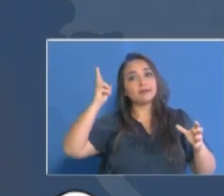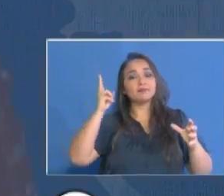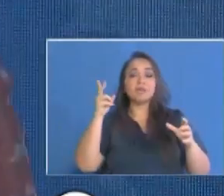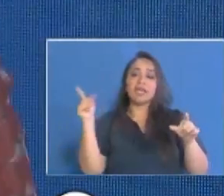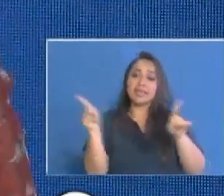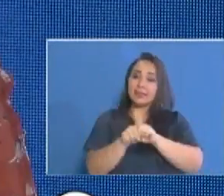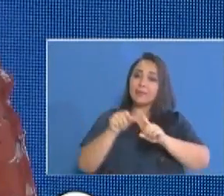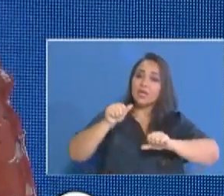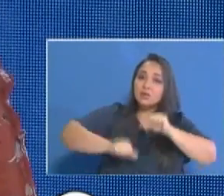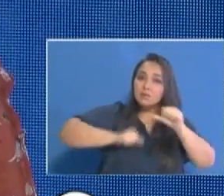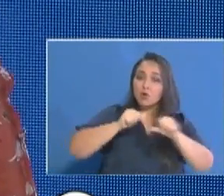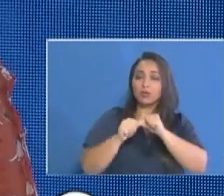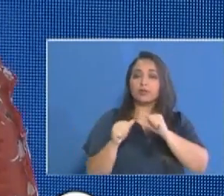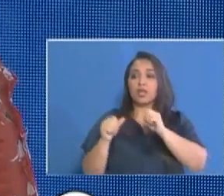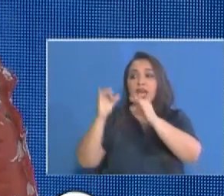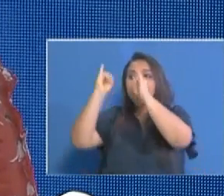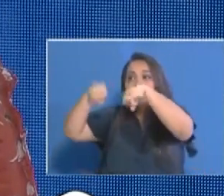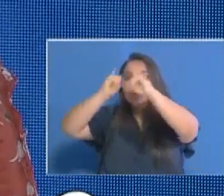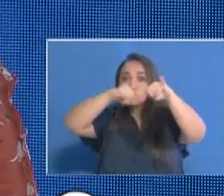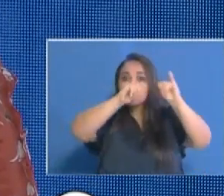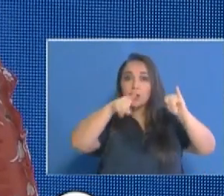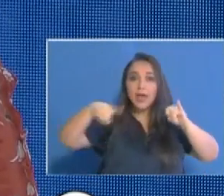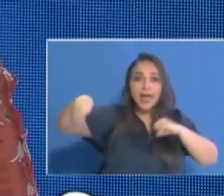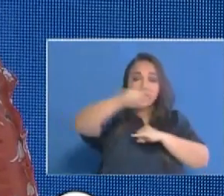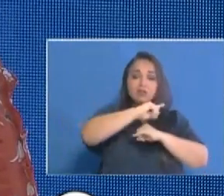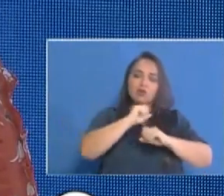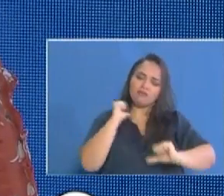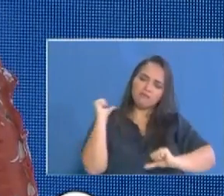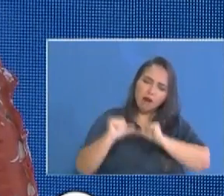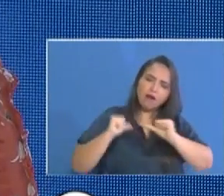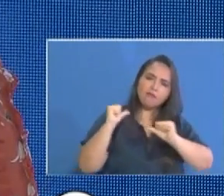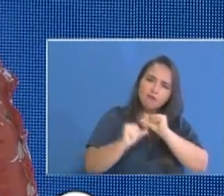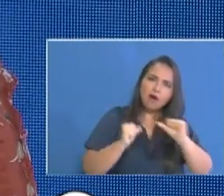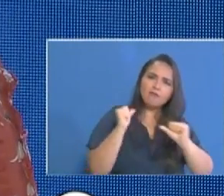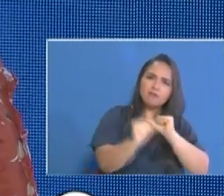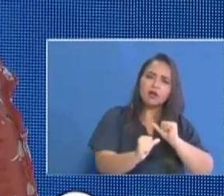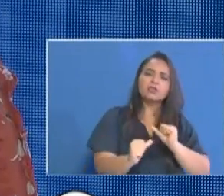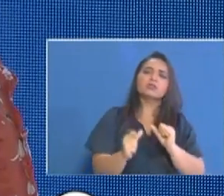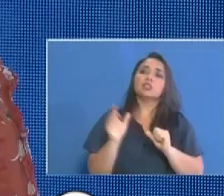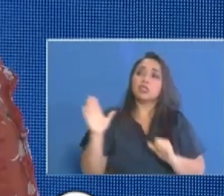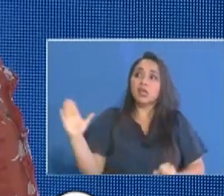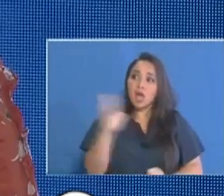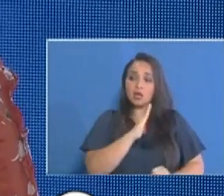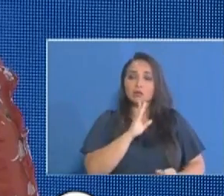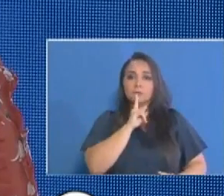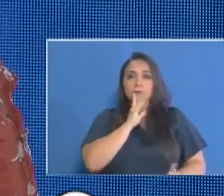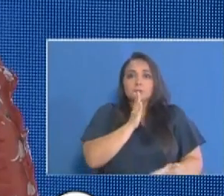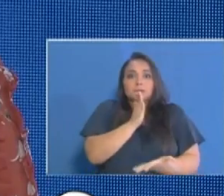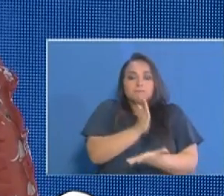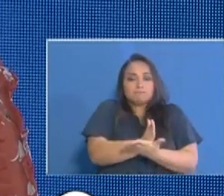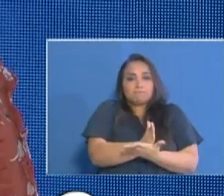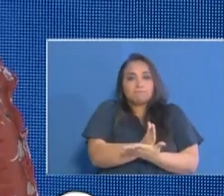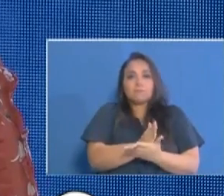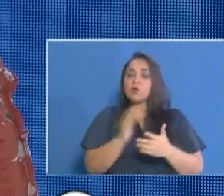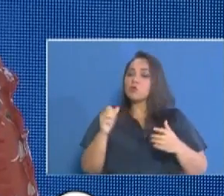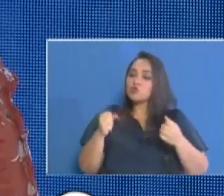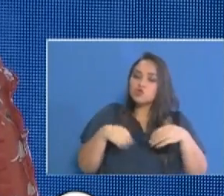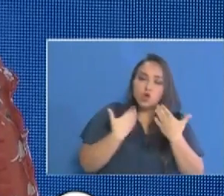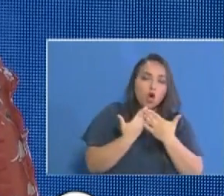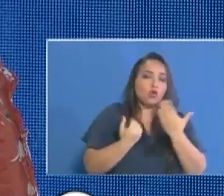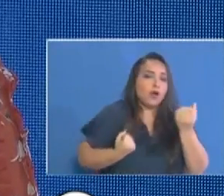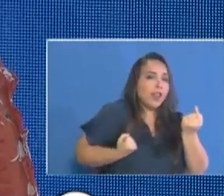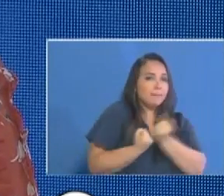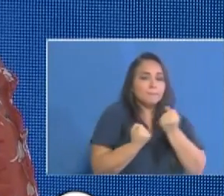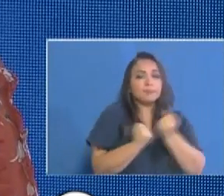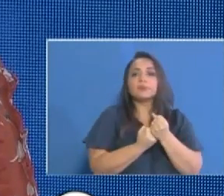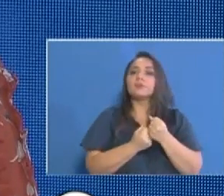está realizando y el compromiso que cada una de ellas está en este momento aportando para